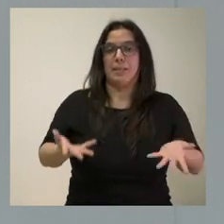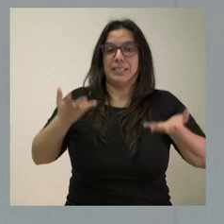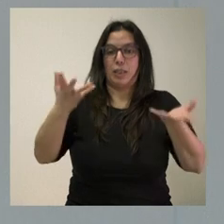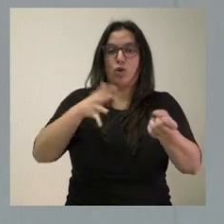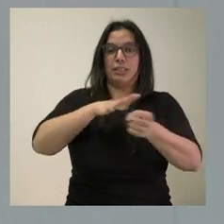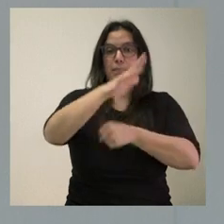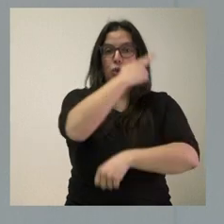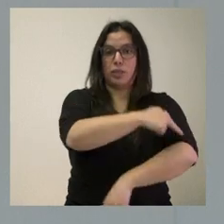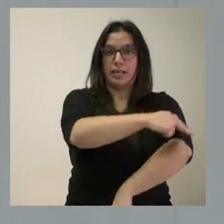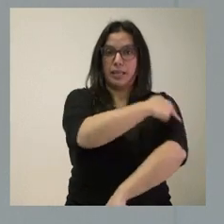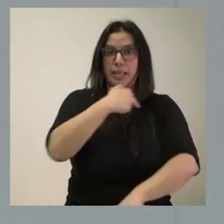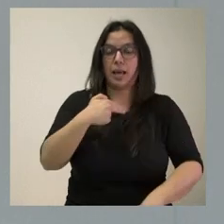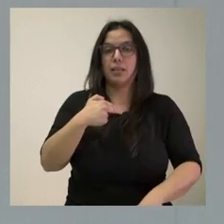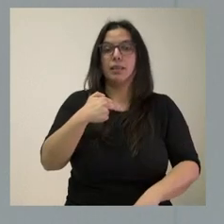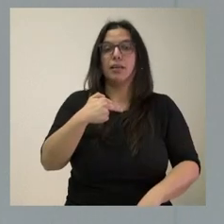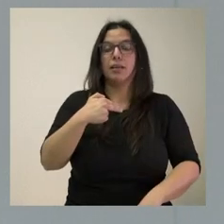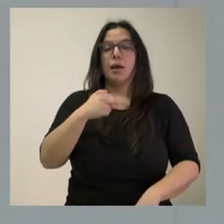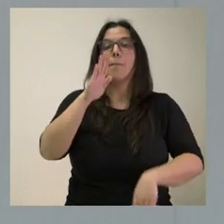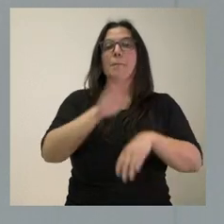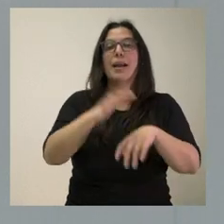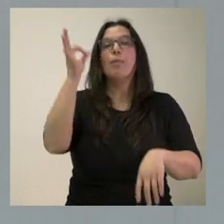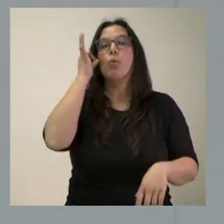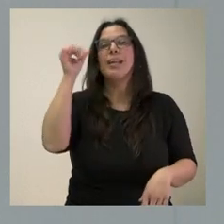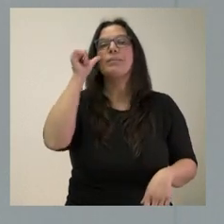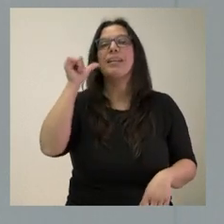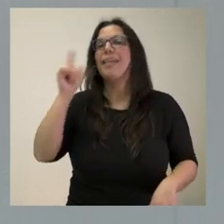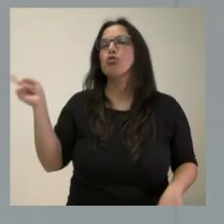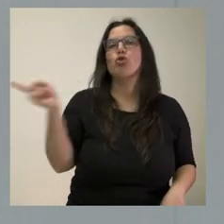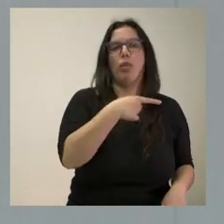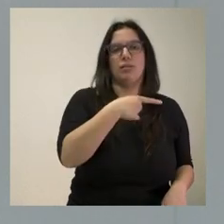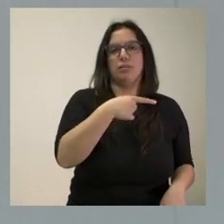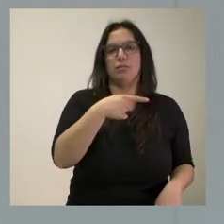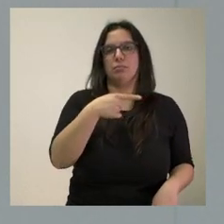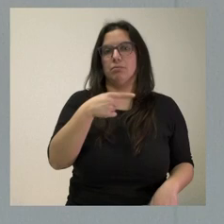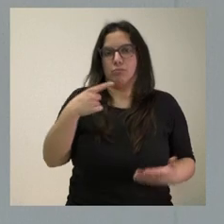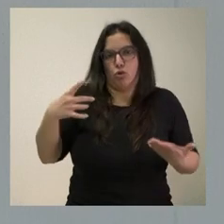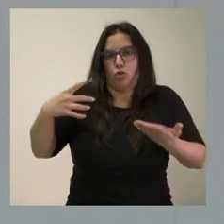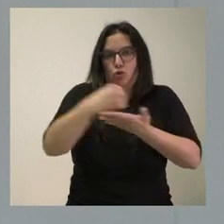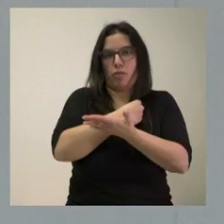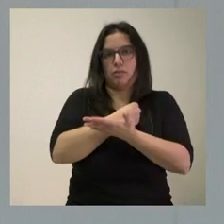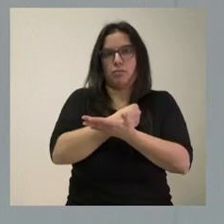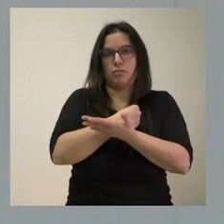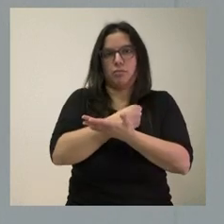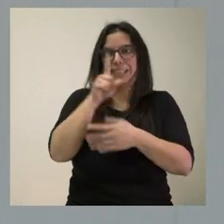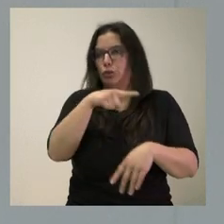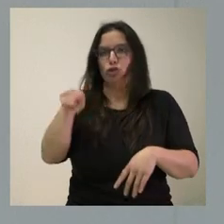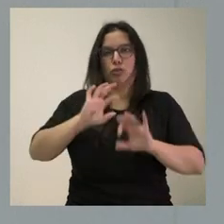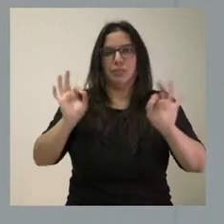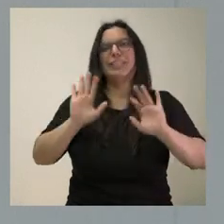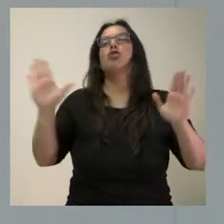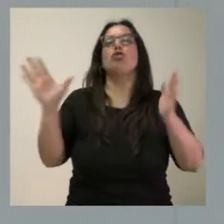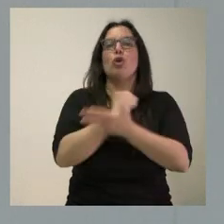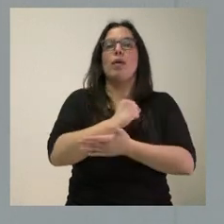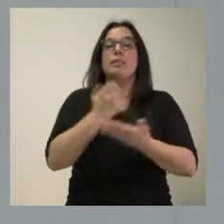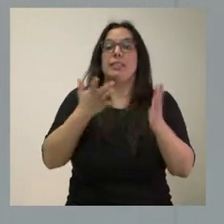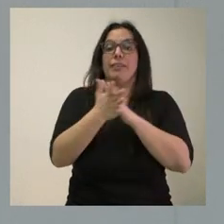sanitario se dirigen a todas las mujeres embarazadas, a todas, sin distinción. Y, por tanto, el objetivo es mejorar esa prestación